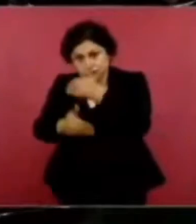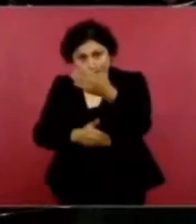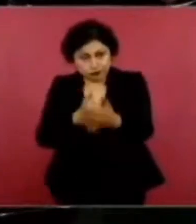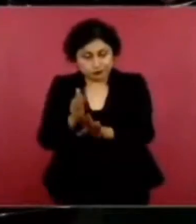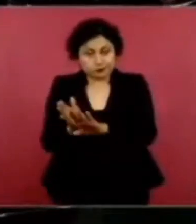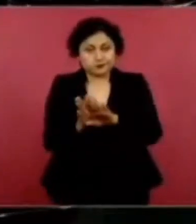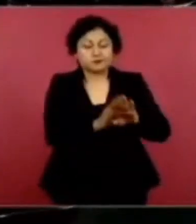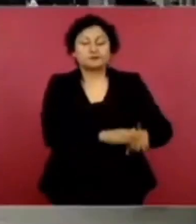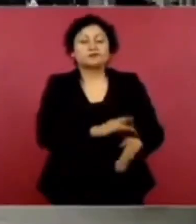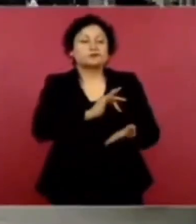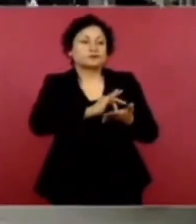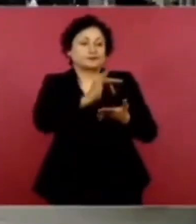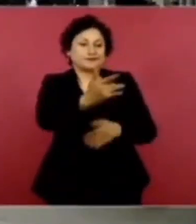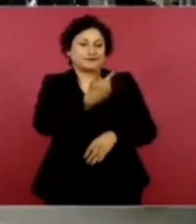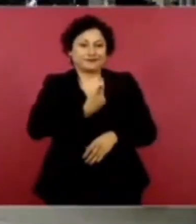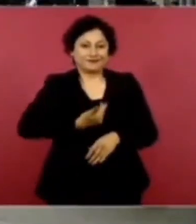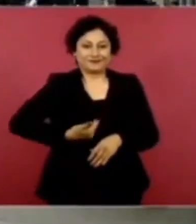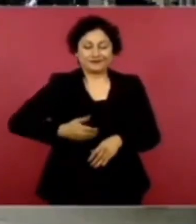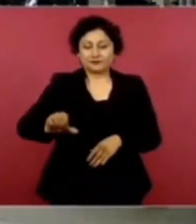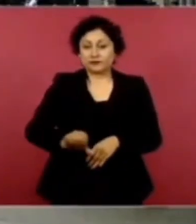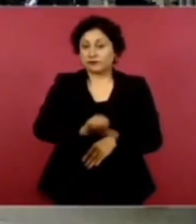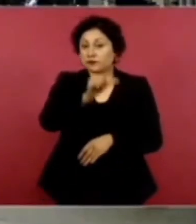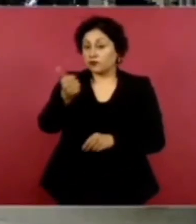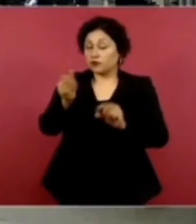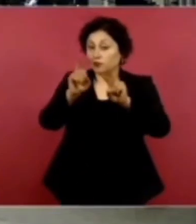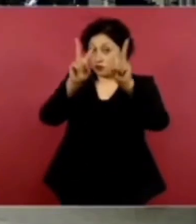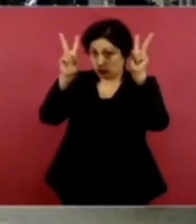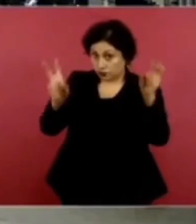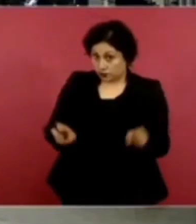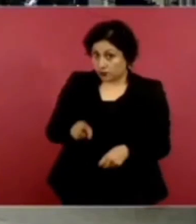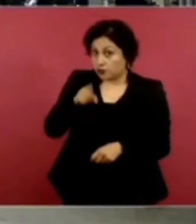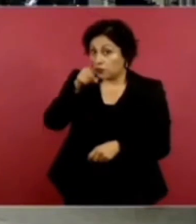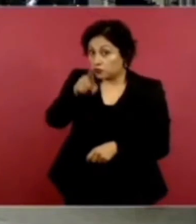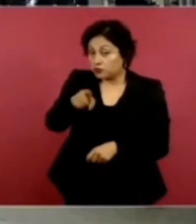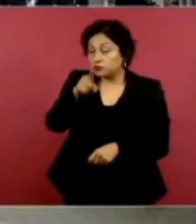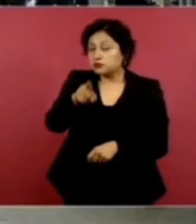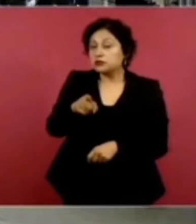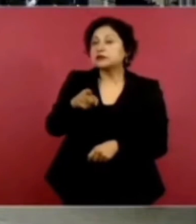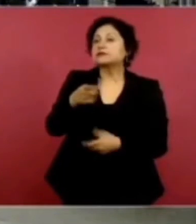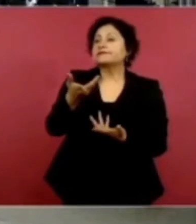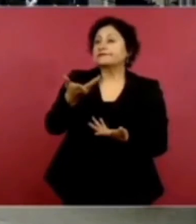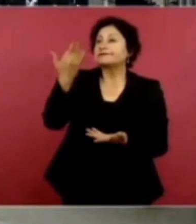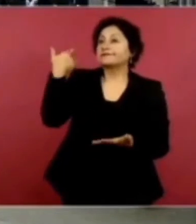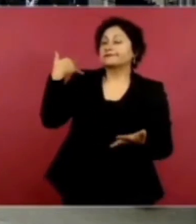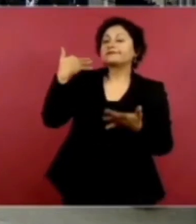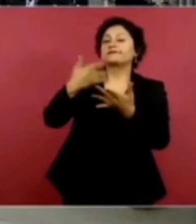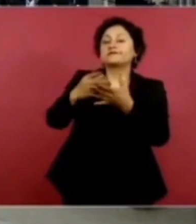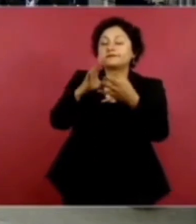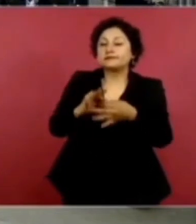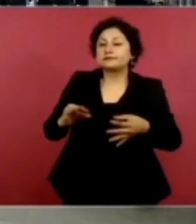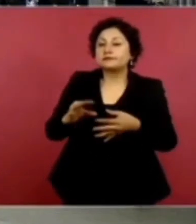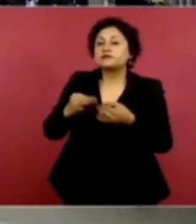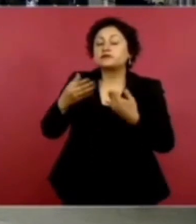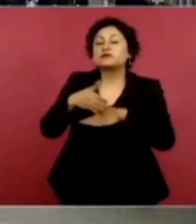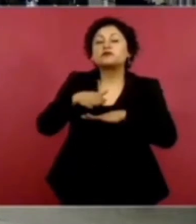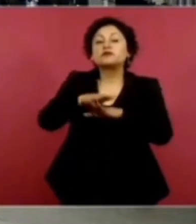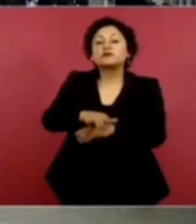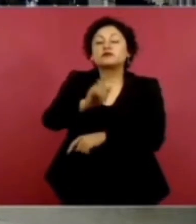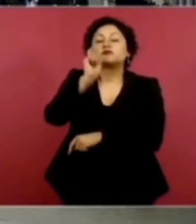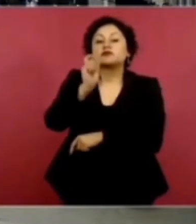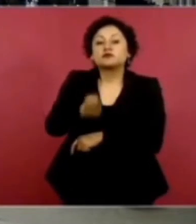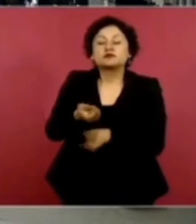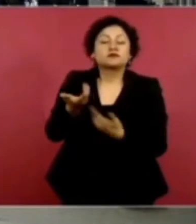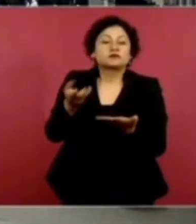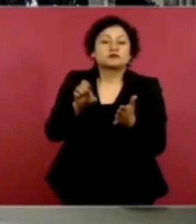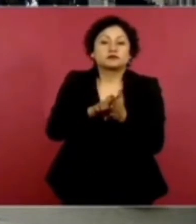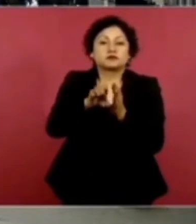En estos días se ha hablado mucho sobre el asunto, bueno, usted ha referido mucho el asunto de estas declaraciones y de toda